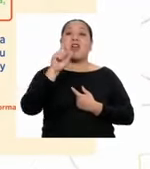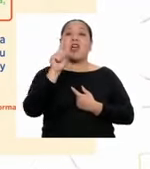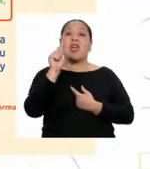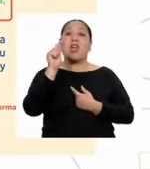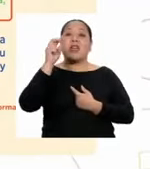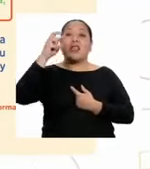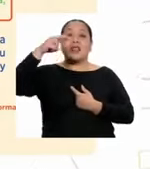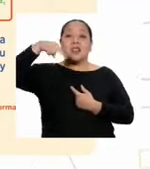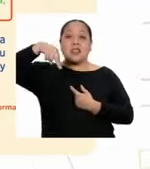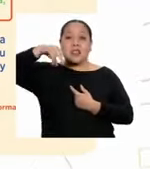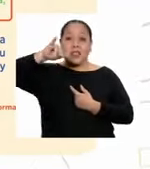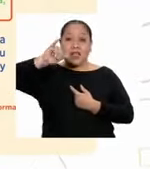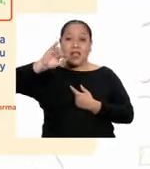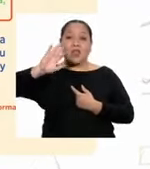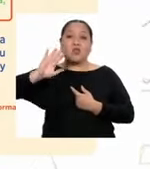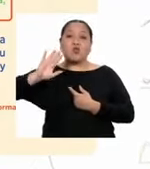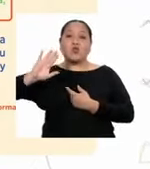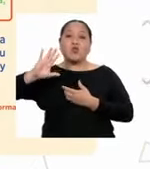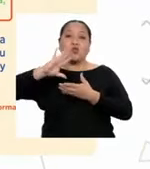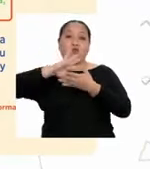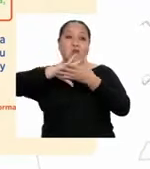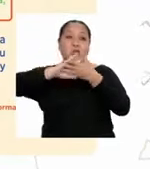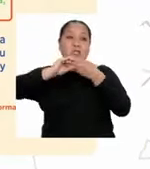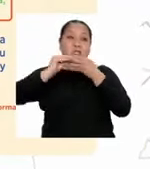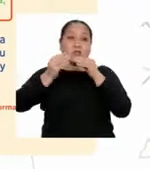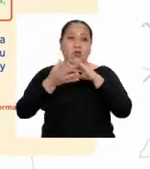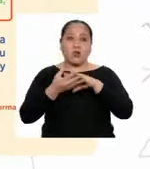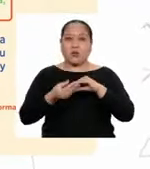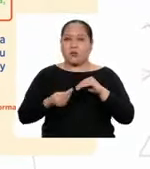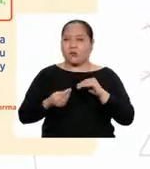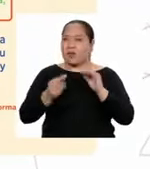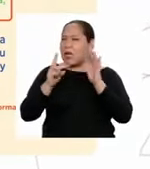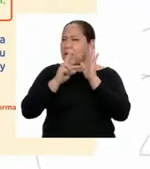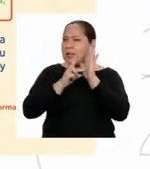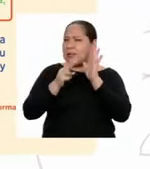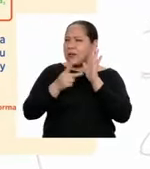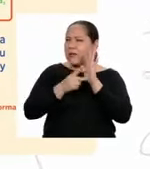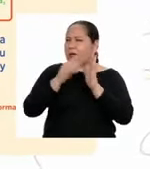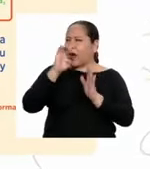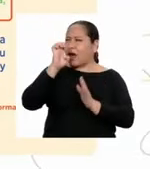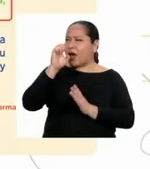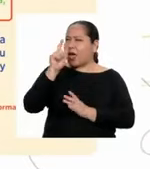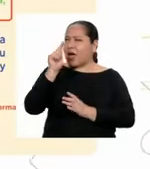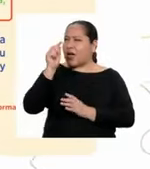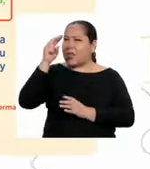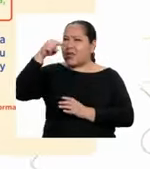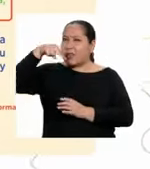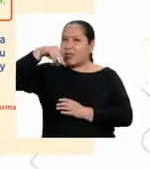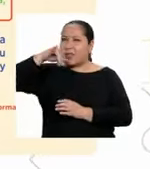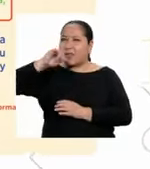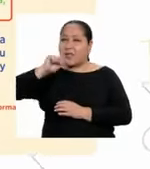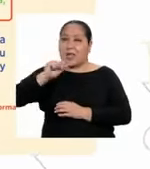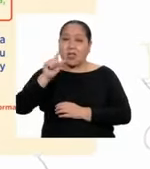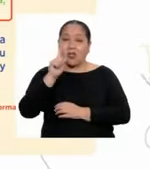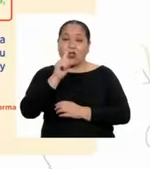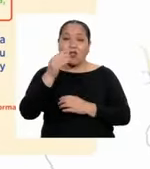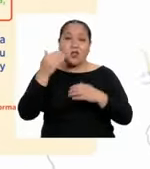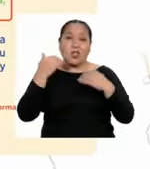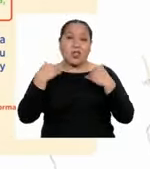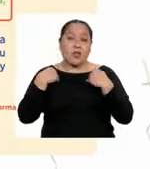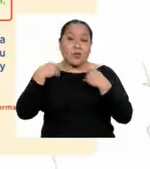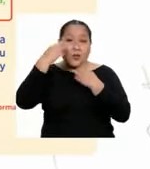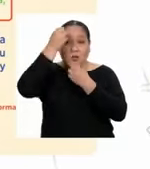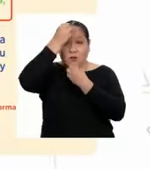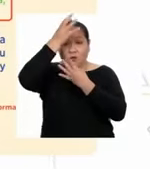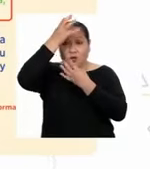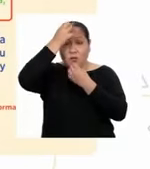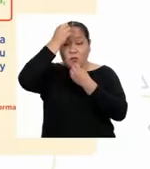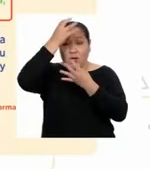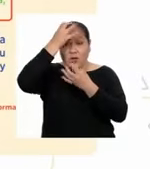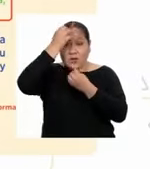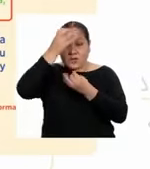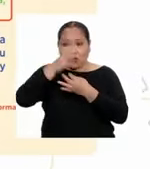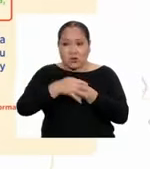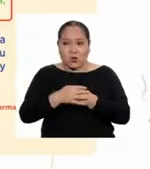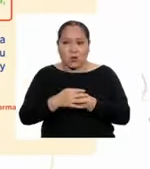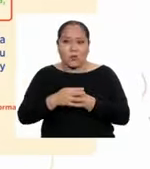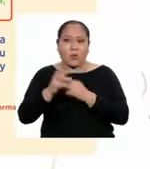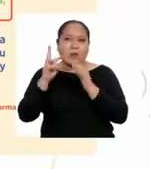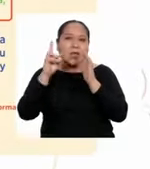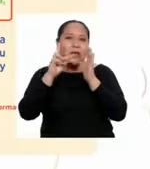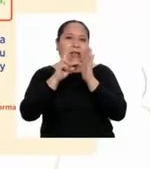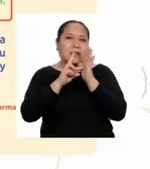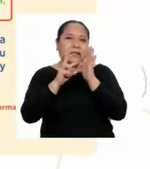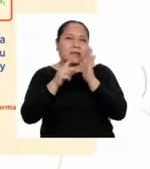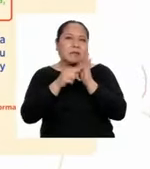y su historia. ¿Qué significaba etnia? Como no contamos con información suficiente para inferir el